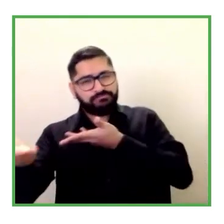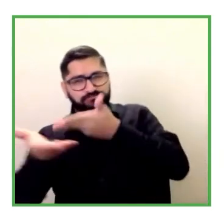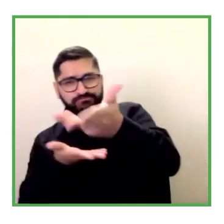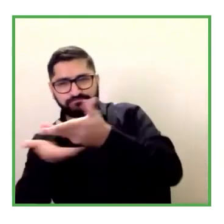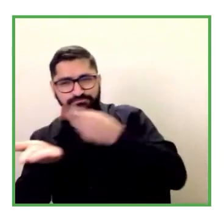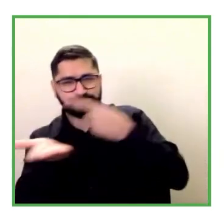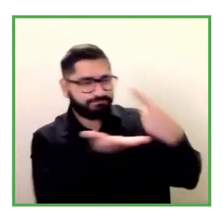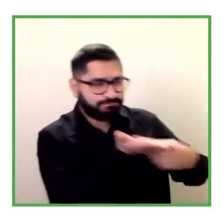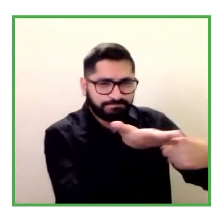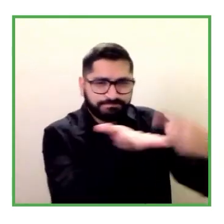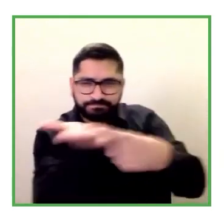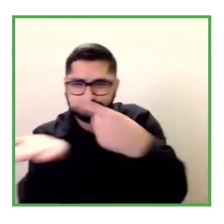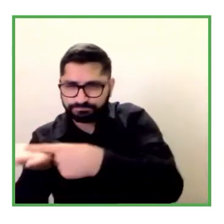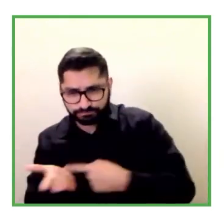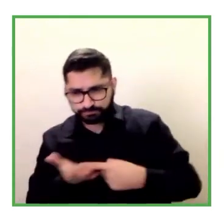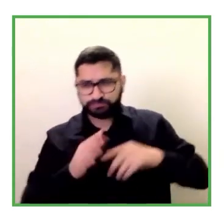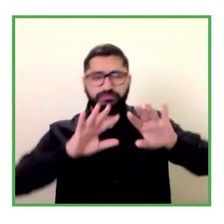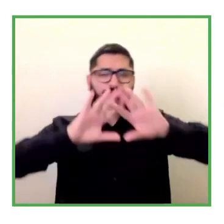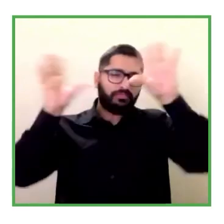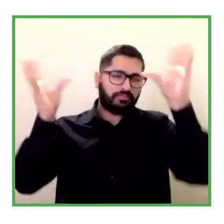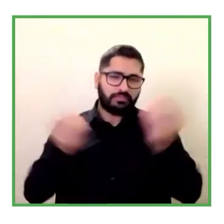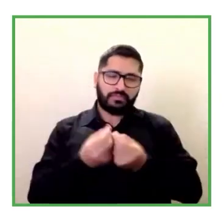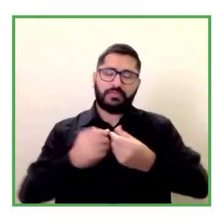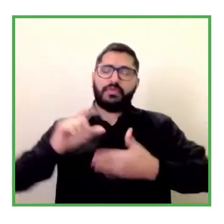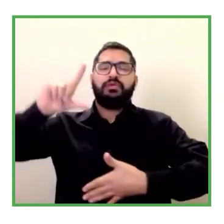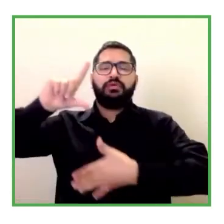esta lucha por los derechos de las personas con discapacidad